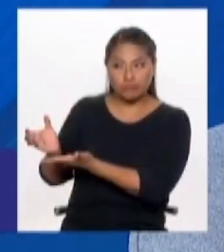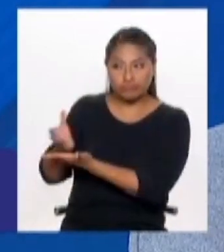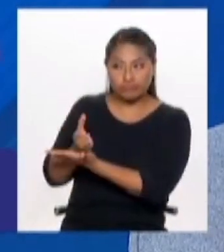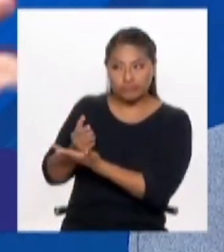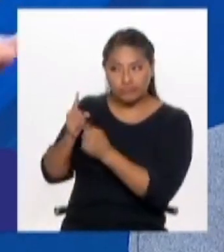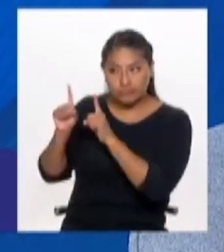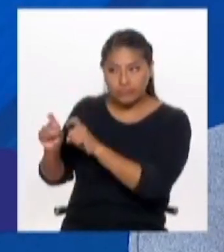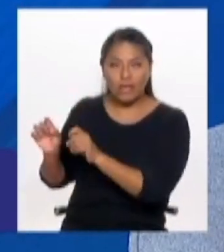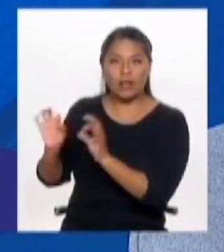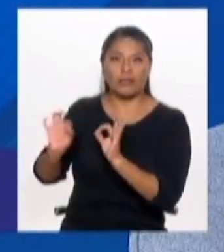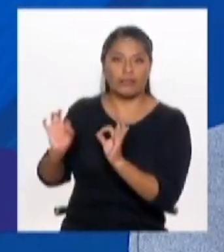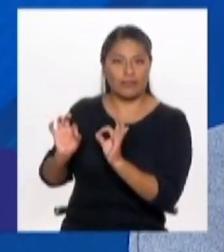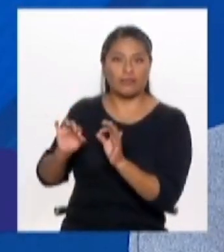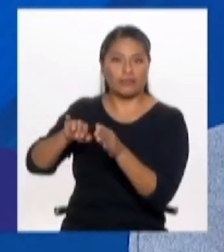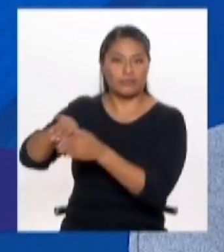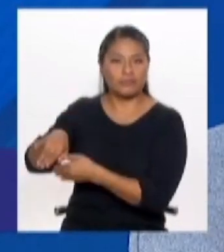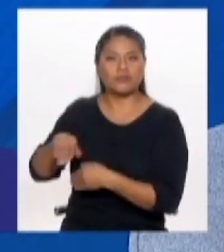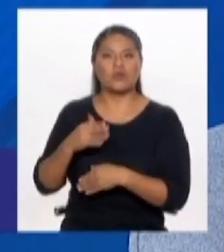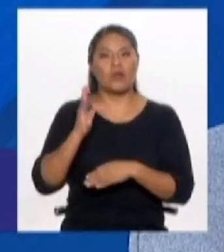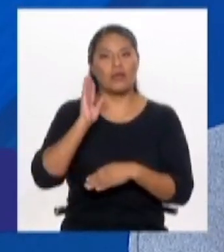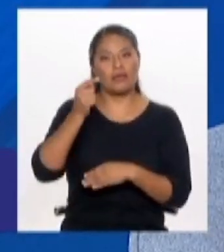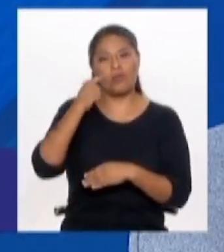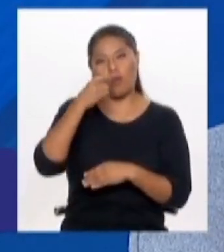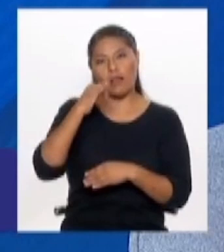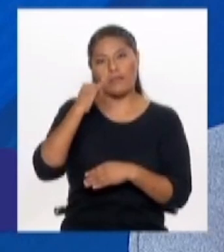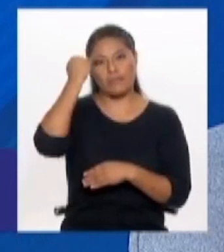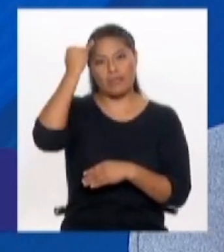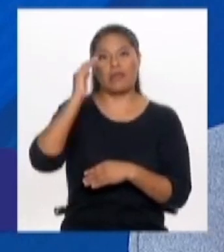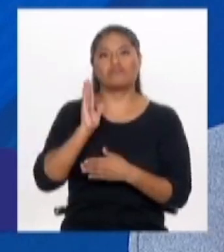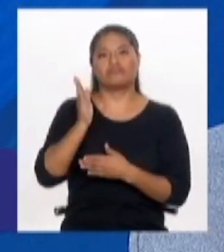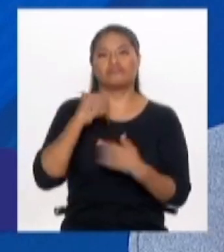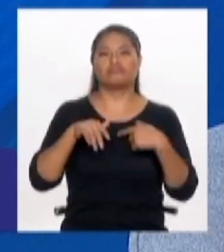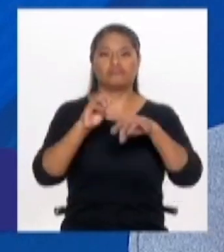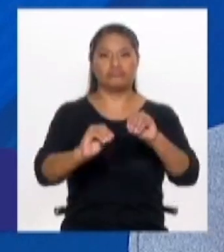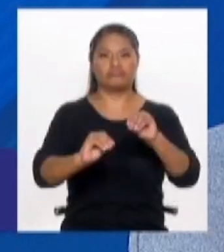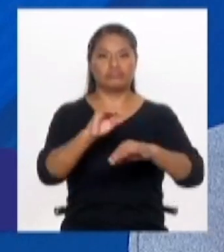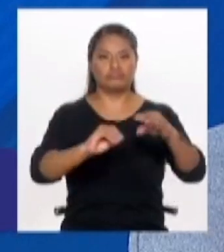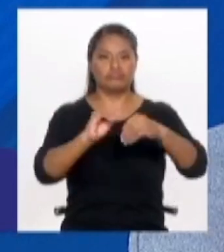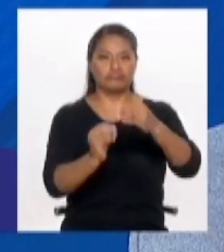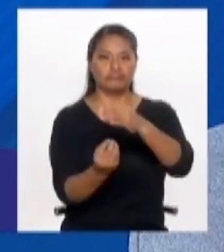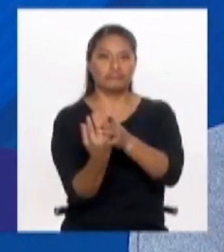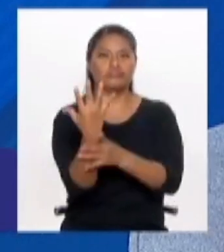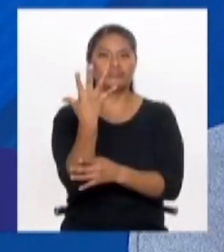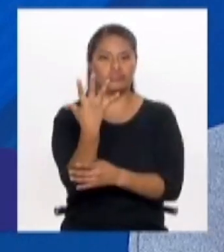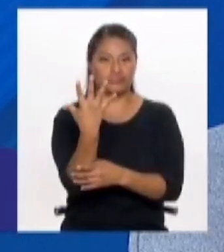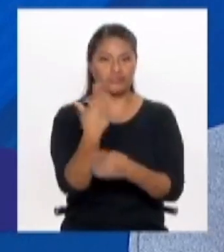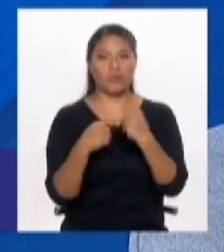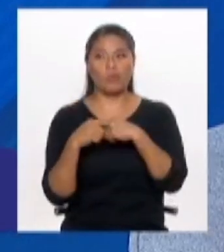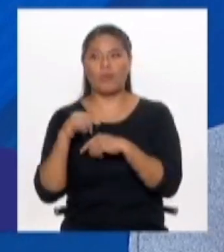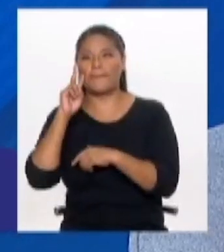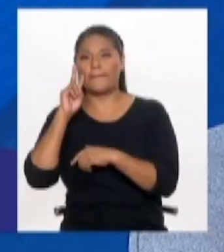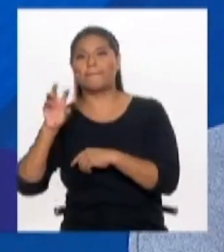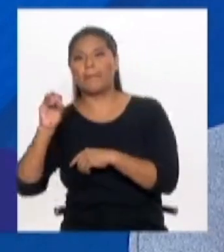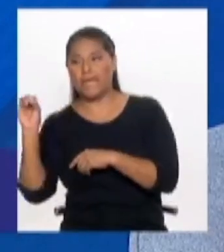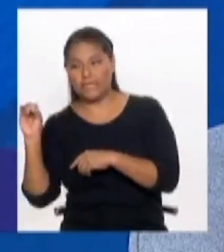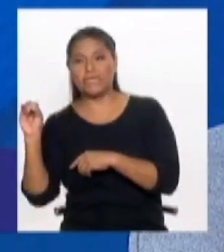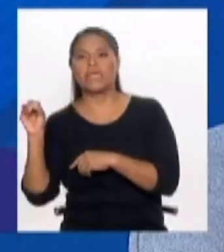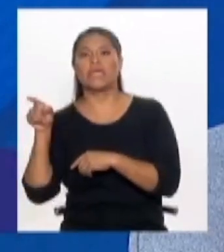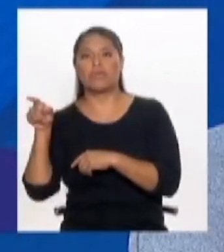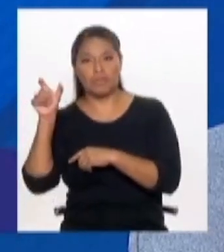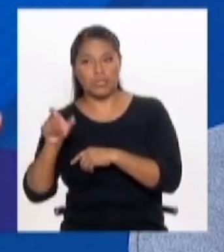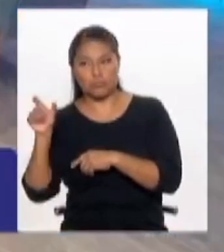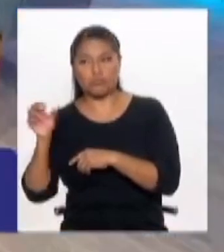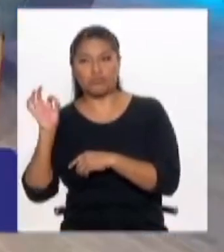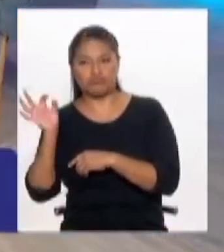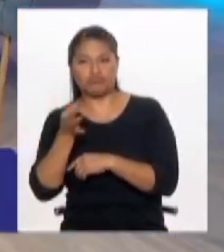tenemos como 40 años de urbanismo con participación ciudadana y aquí todavía pensamos que 20 técnicos, expertos van a ser...